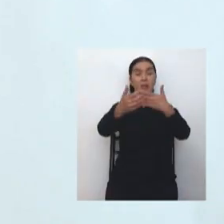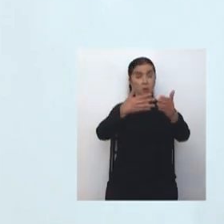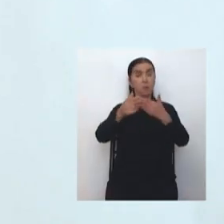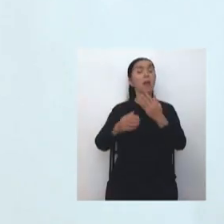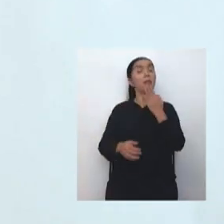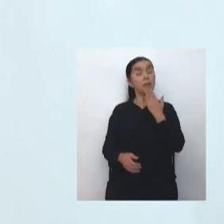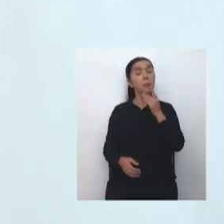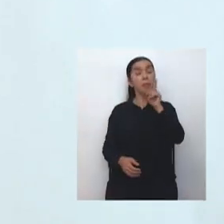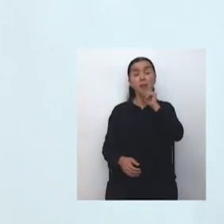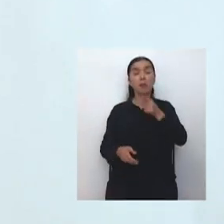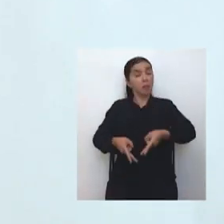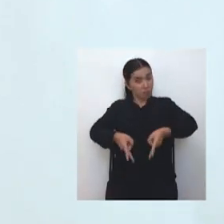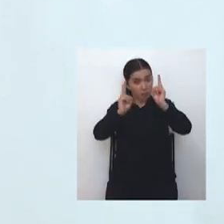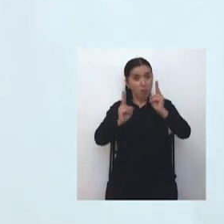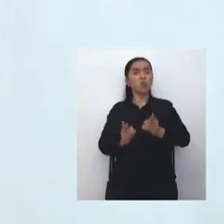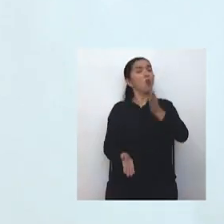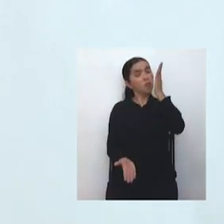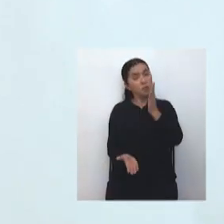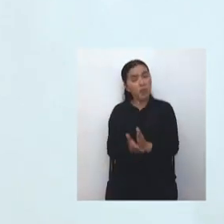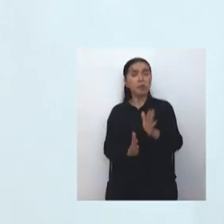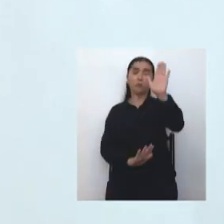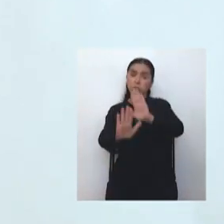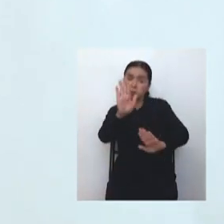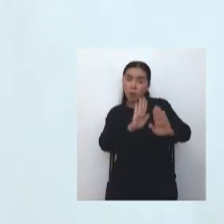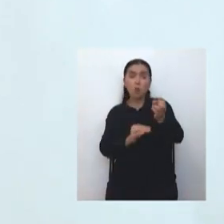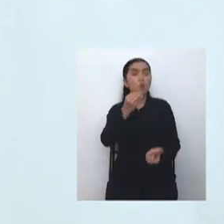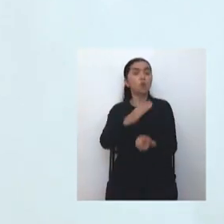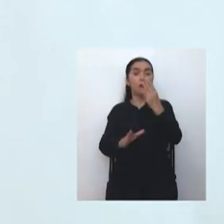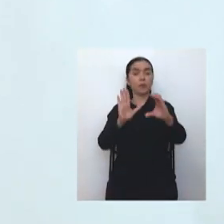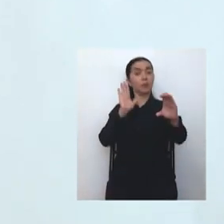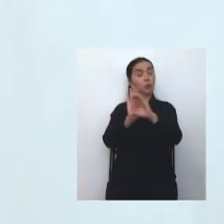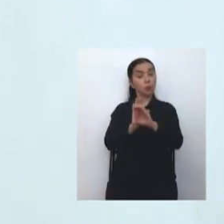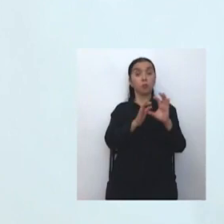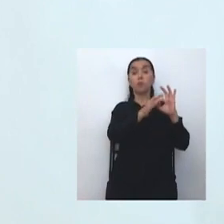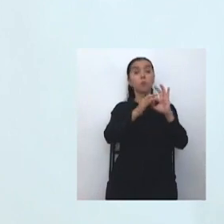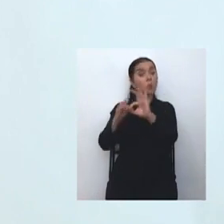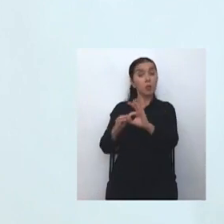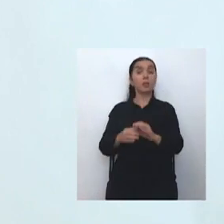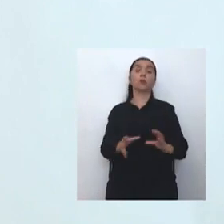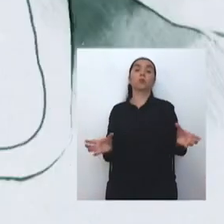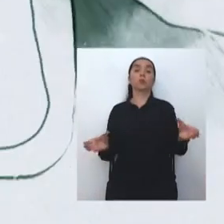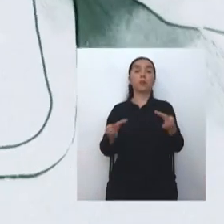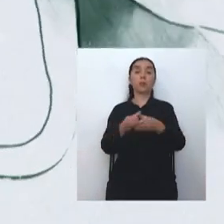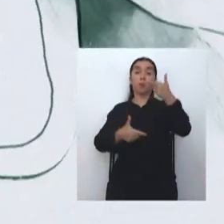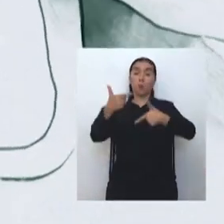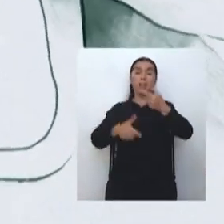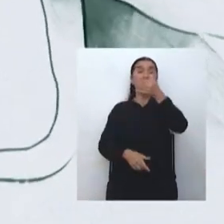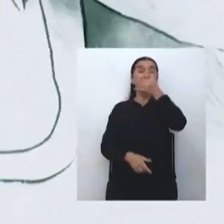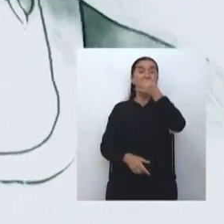La naturaleza tiene derechos y deben estar protegidos en la nueva constitución. Por eso, apruebo.